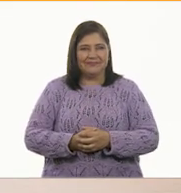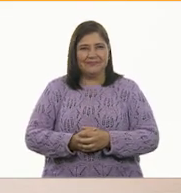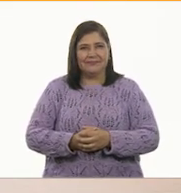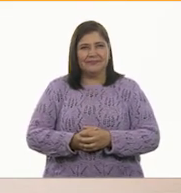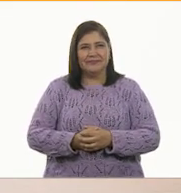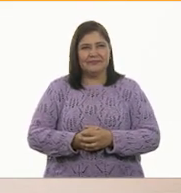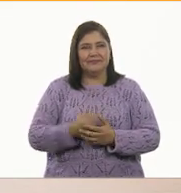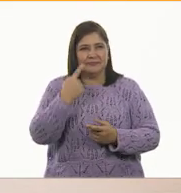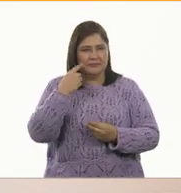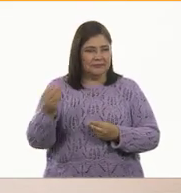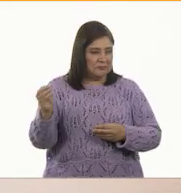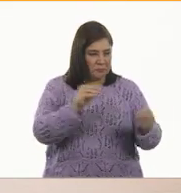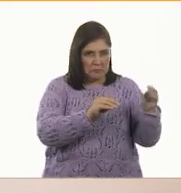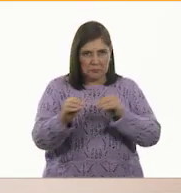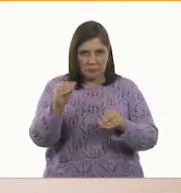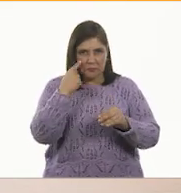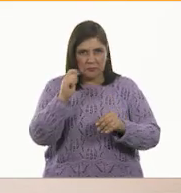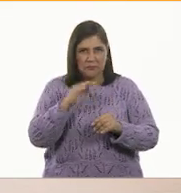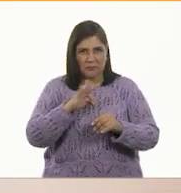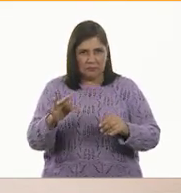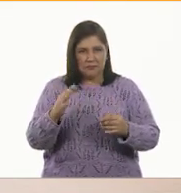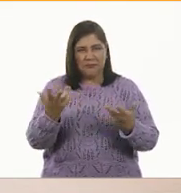¿Estas por acá? Claro.